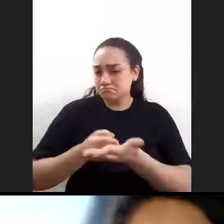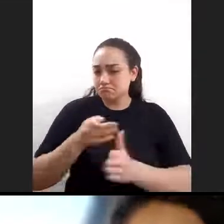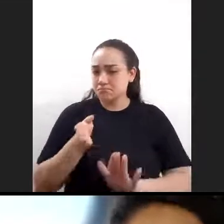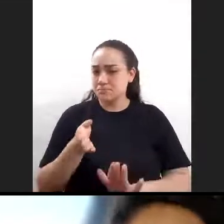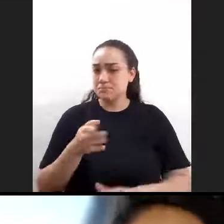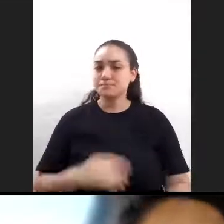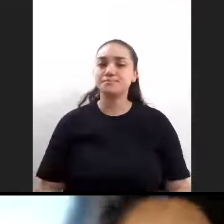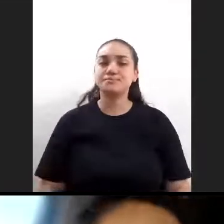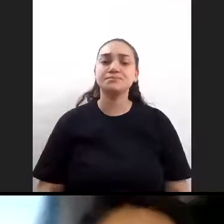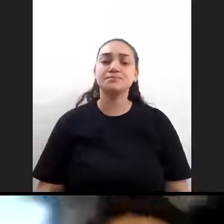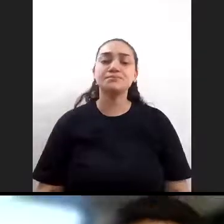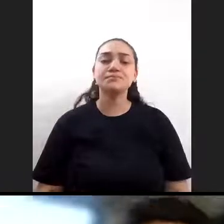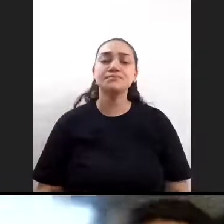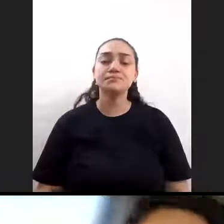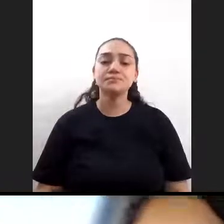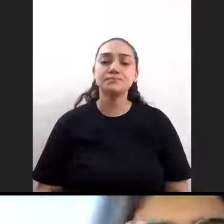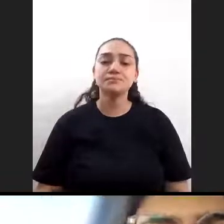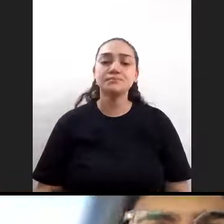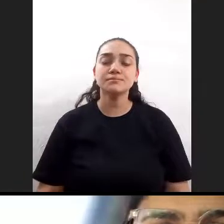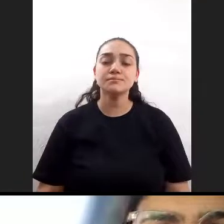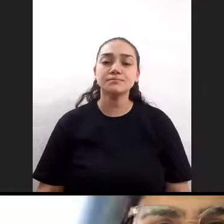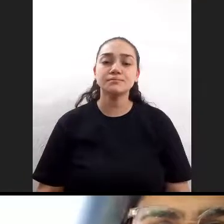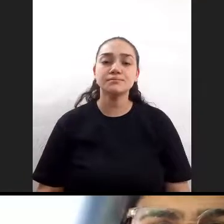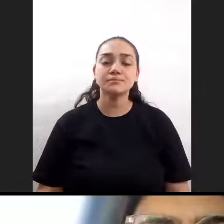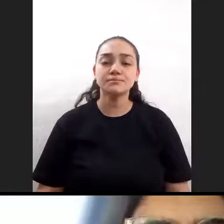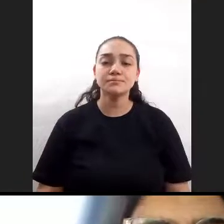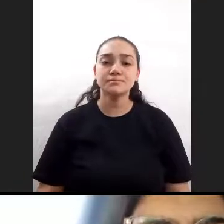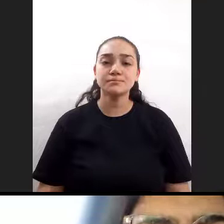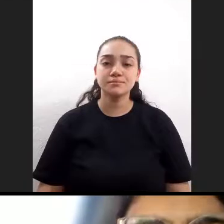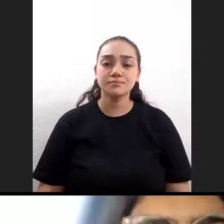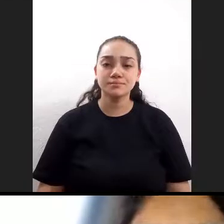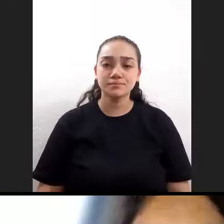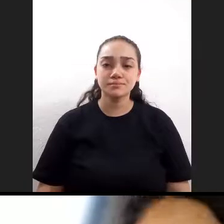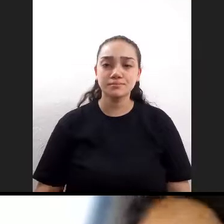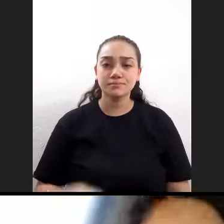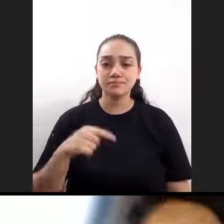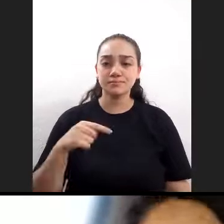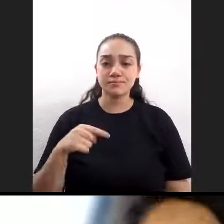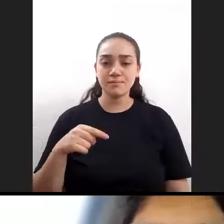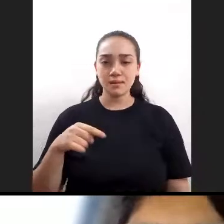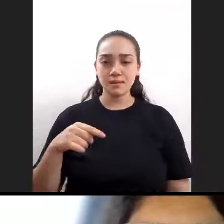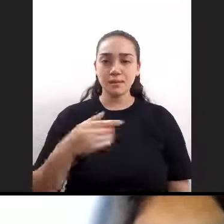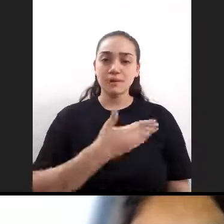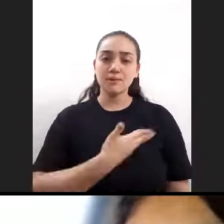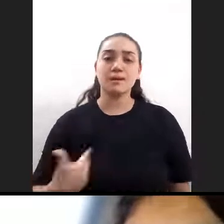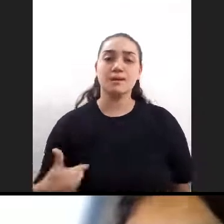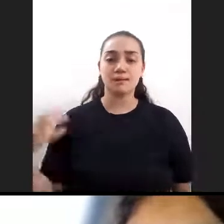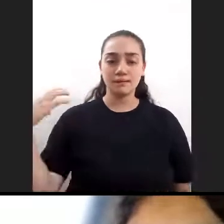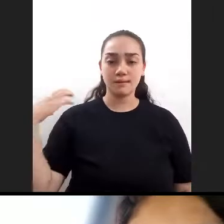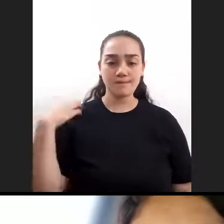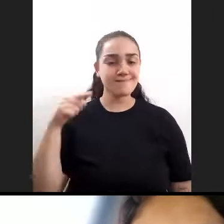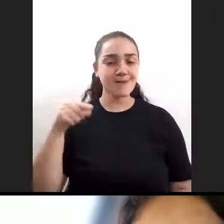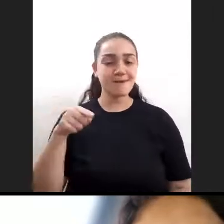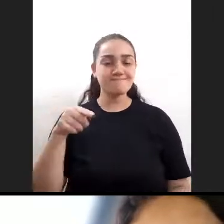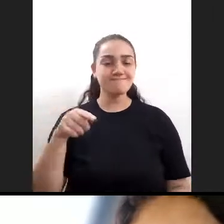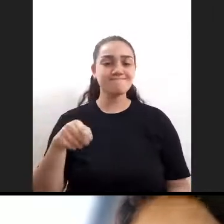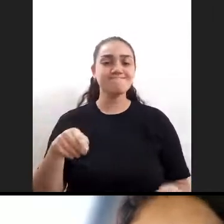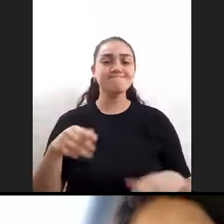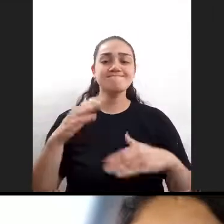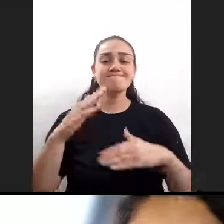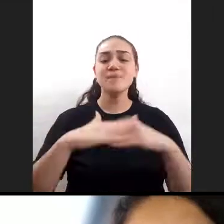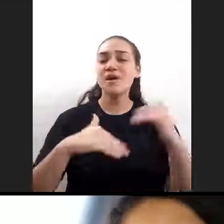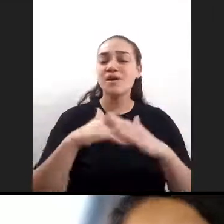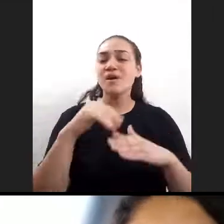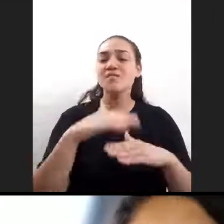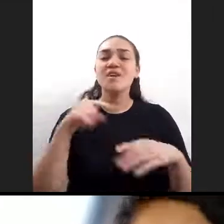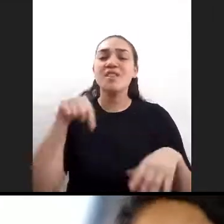comentando Anabel como gerente general de la agencia como es la situación de conectividad de la provincia cuál